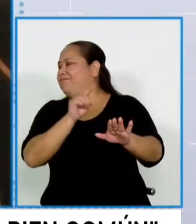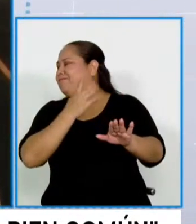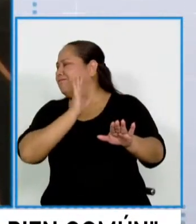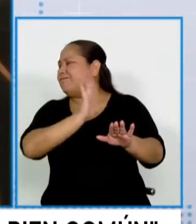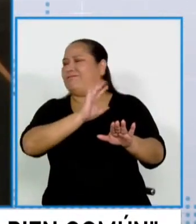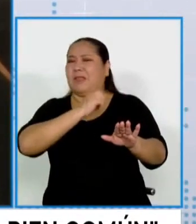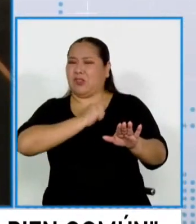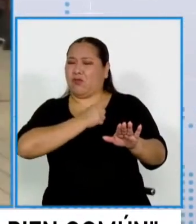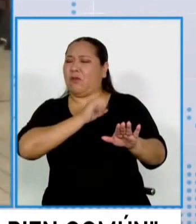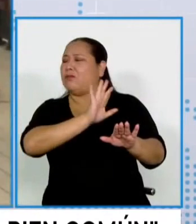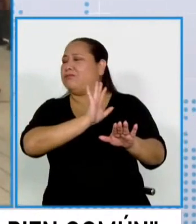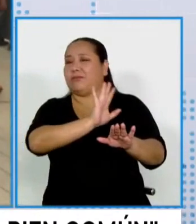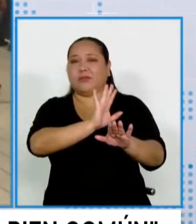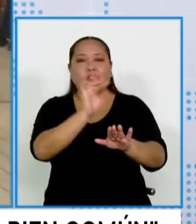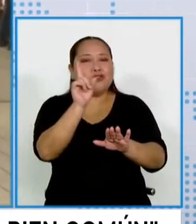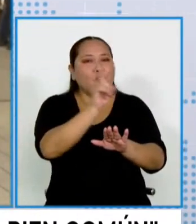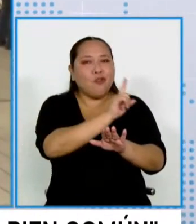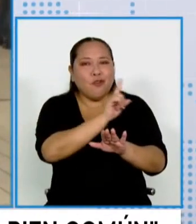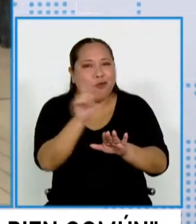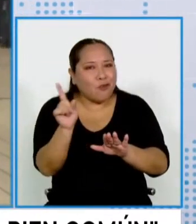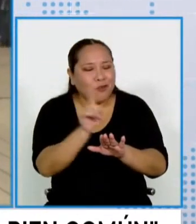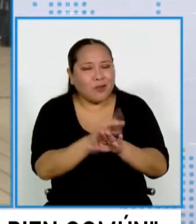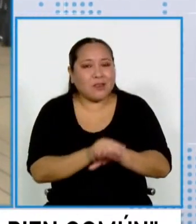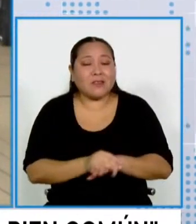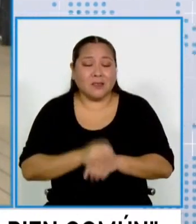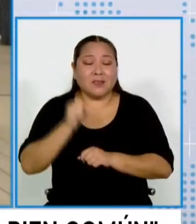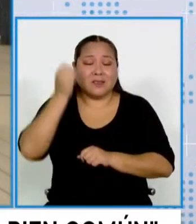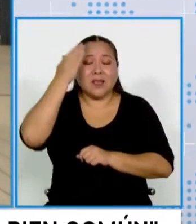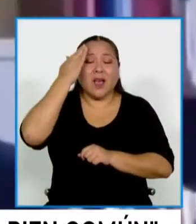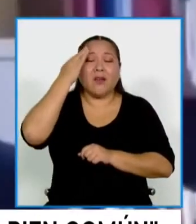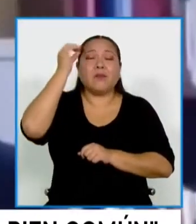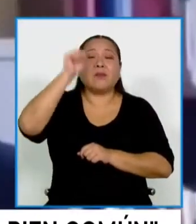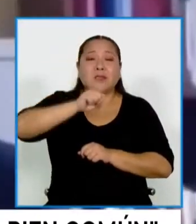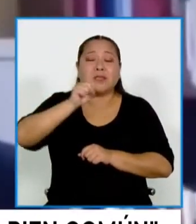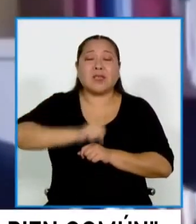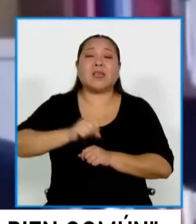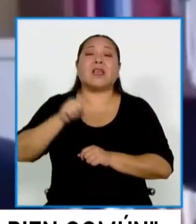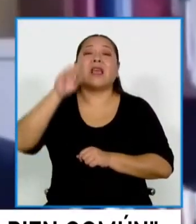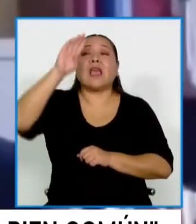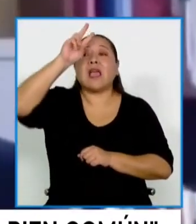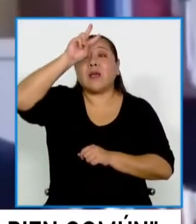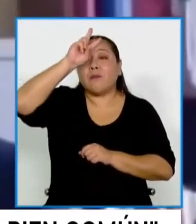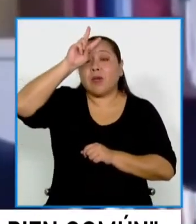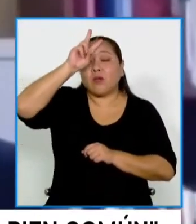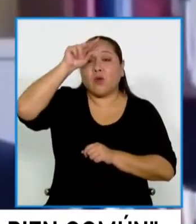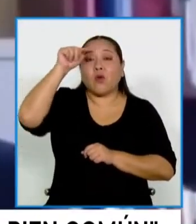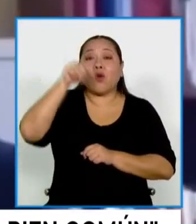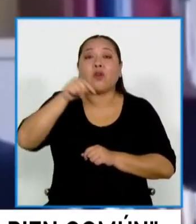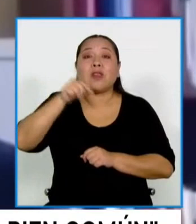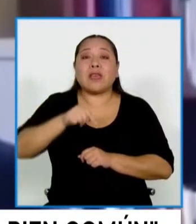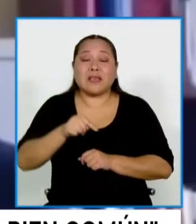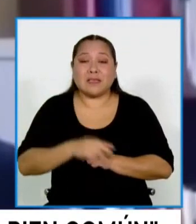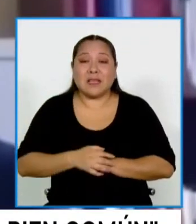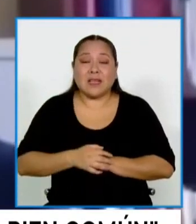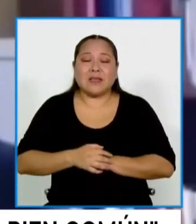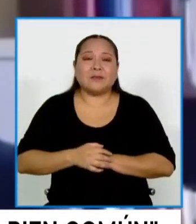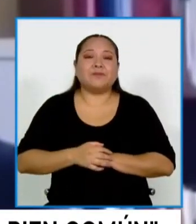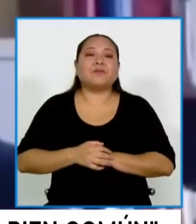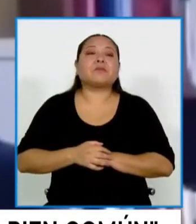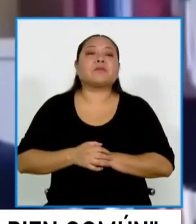sufrimiento. Pero tenemos la seguridad de que el Perú, con esta raigambre